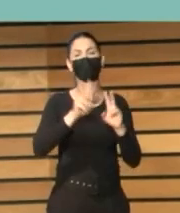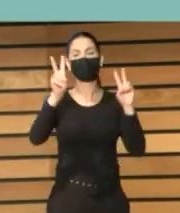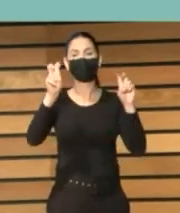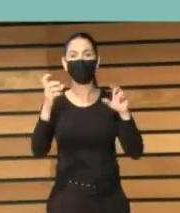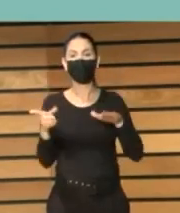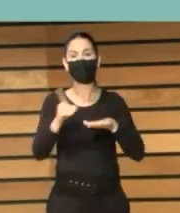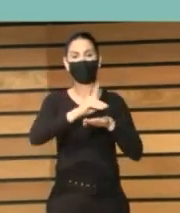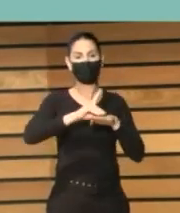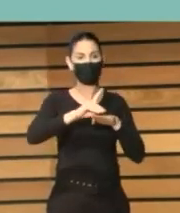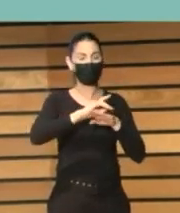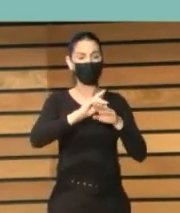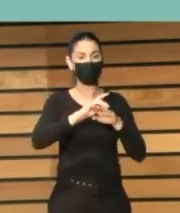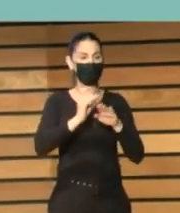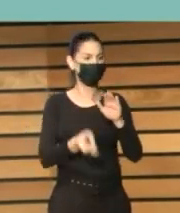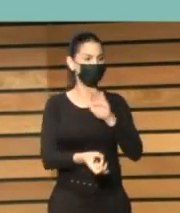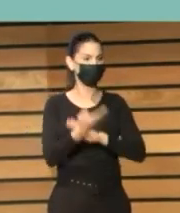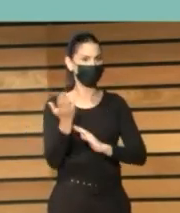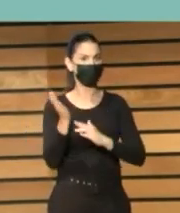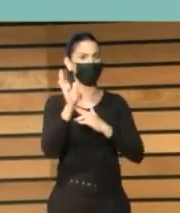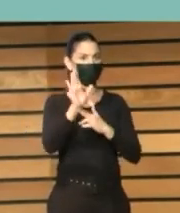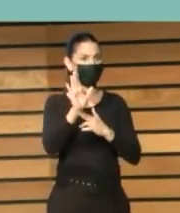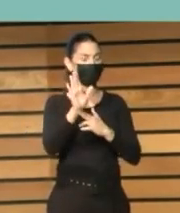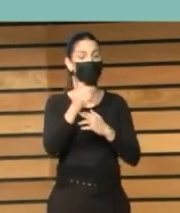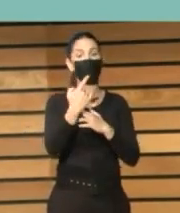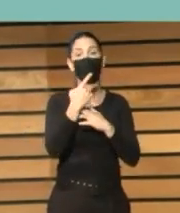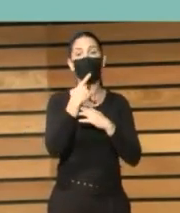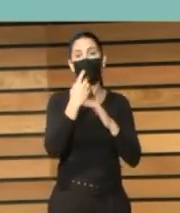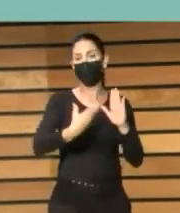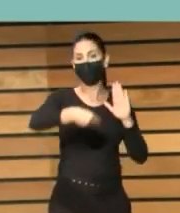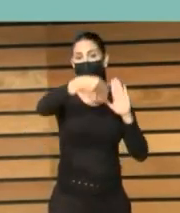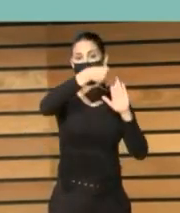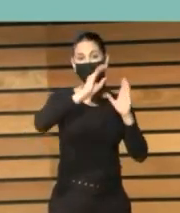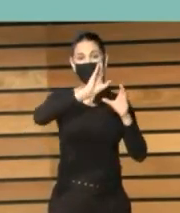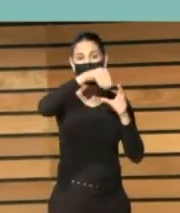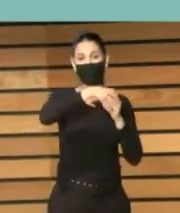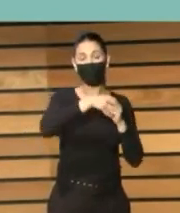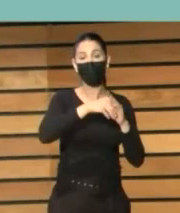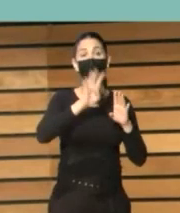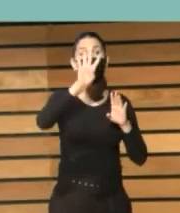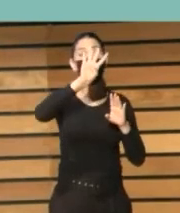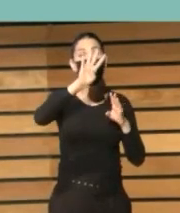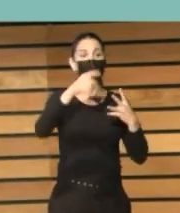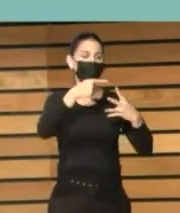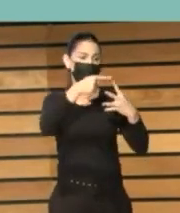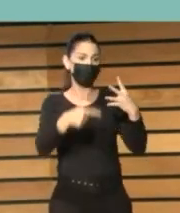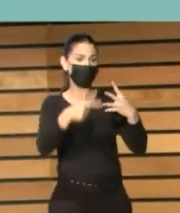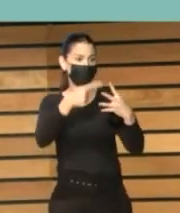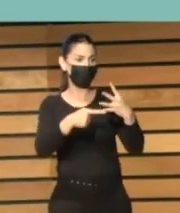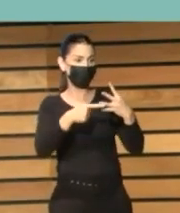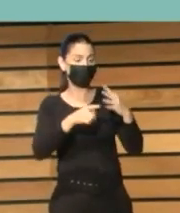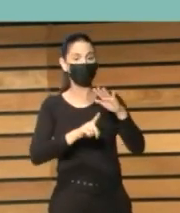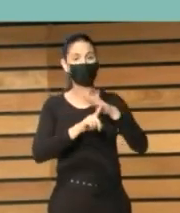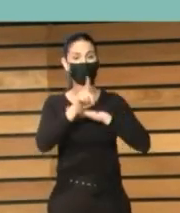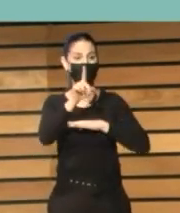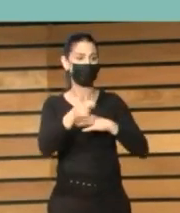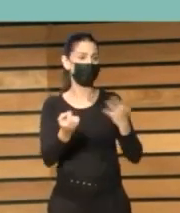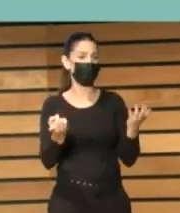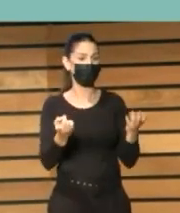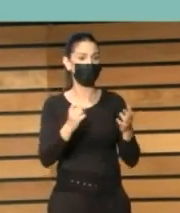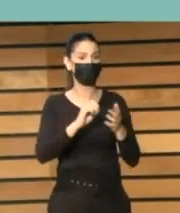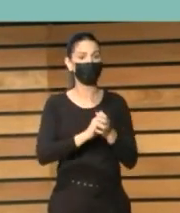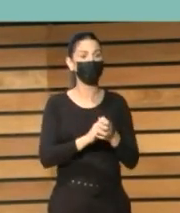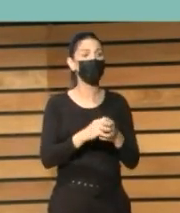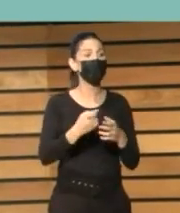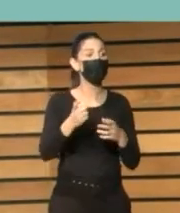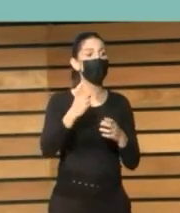de este año por el Gobierno de España incluye…, bueno, tiene cuatro líneas de desarrollo que abarcan…, tienen prevista una financiación de unos